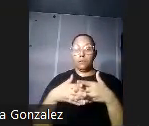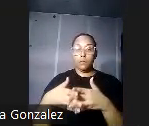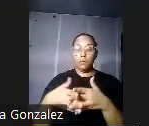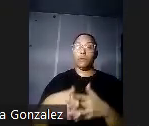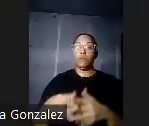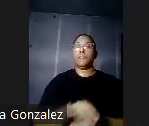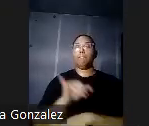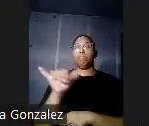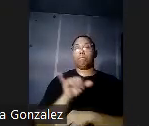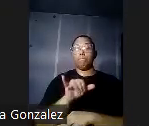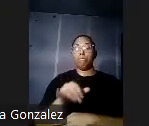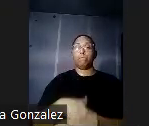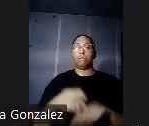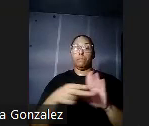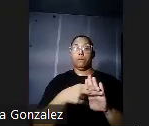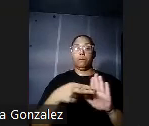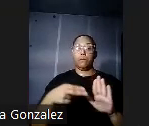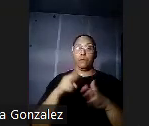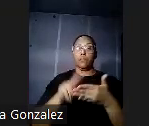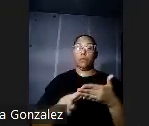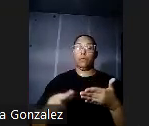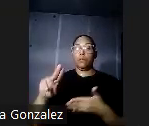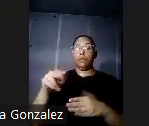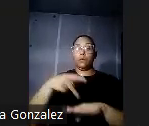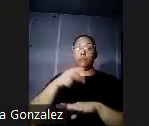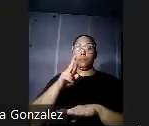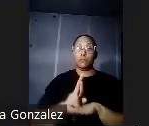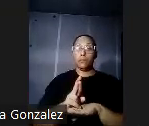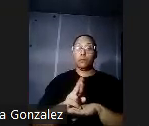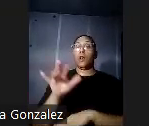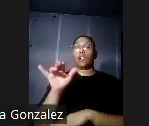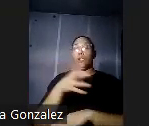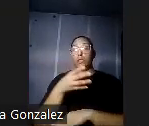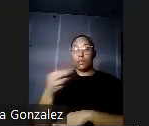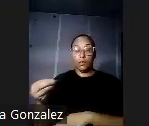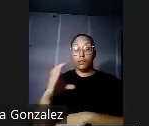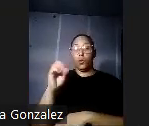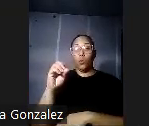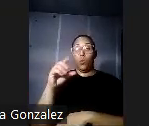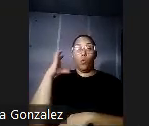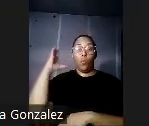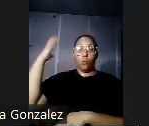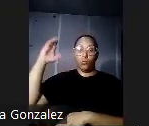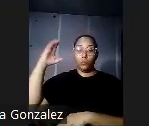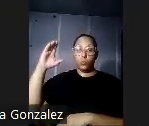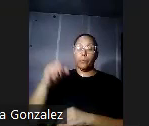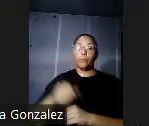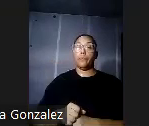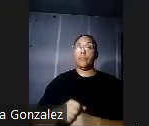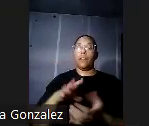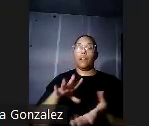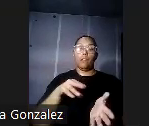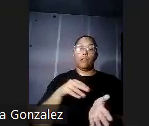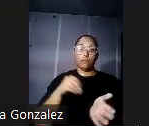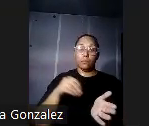honoríficos de la universidad de Puerto Rico y de la universidad de Colombia publicó en la revista de la asociación médica estadounidense y en otras